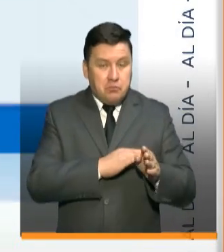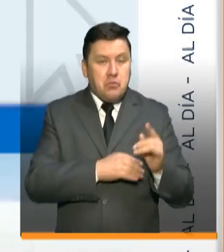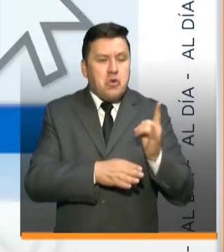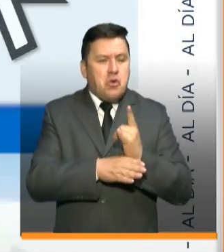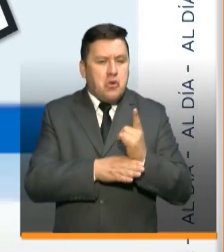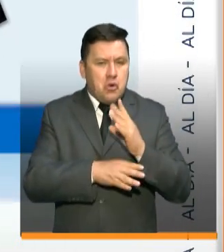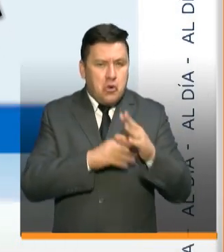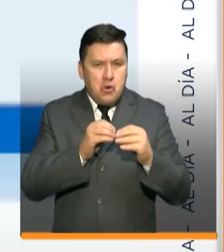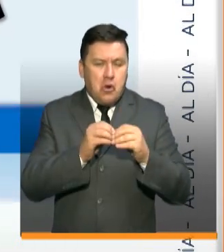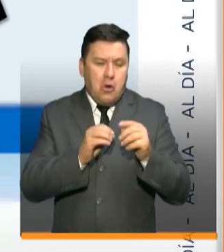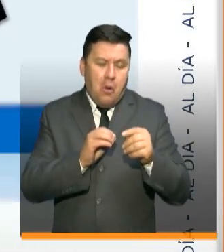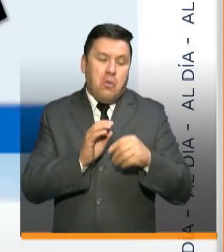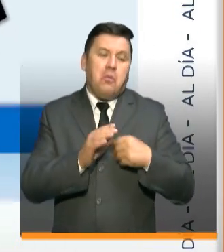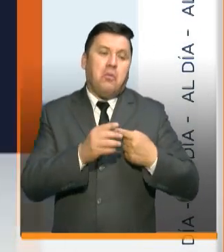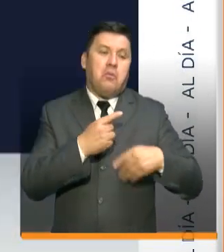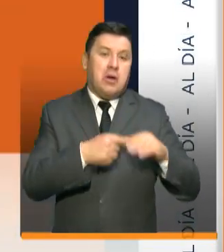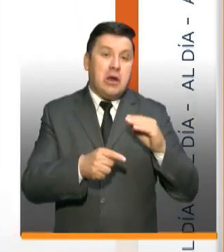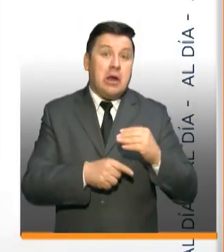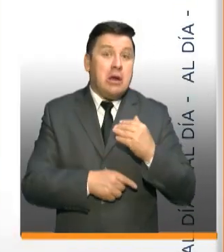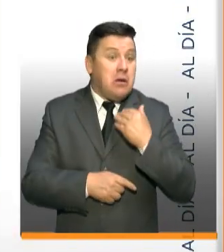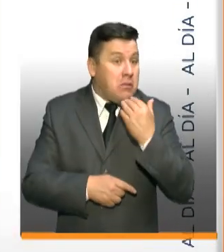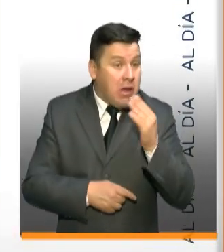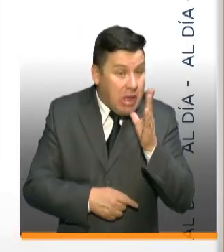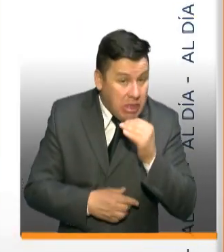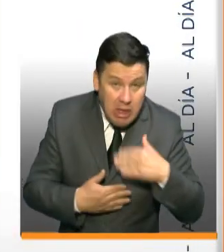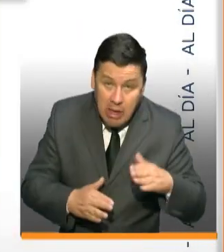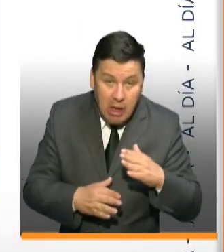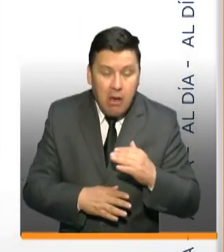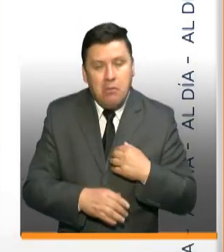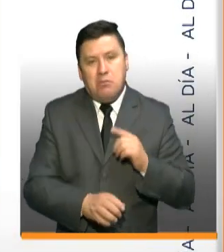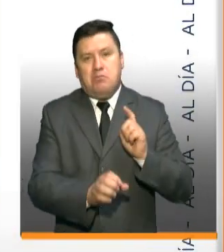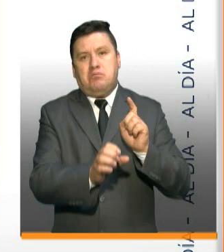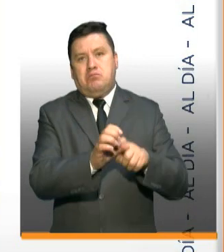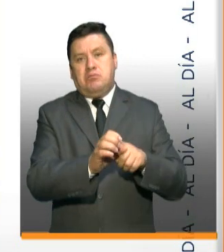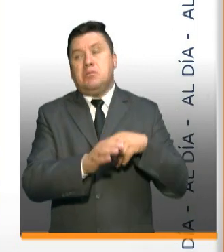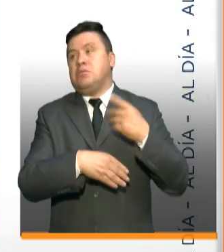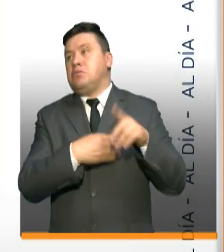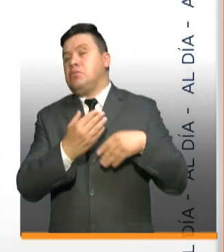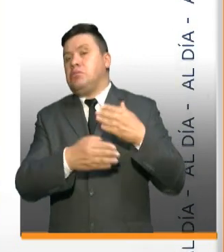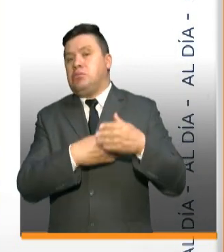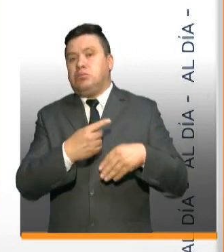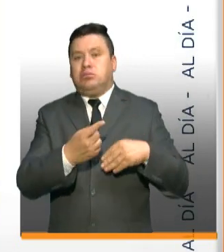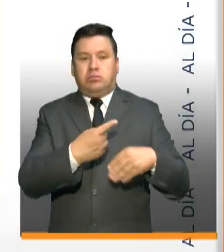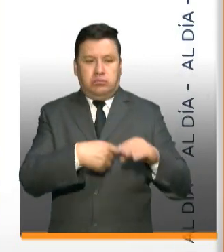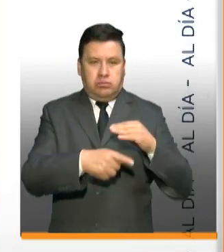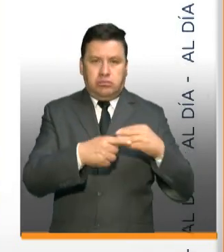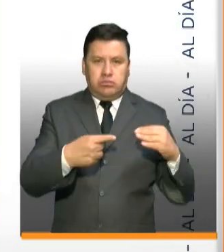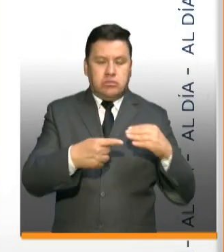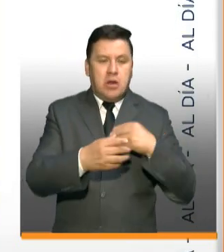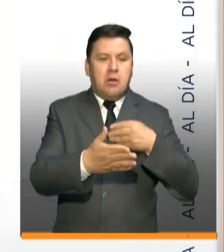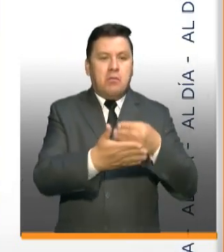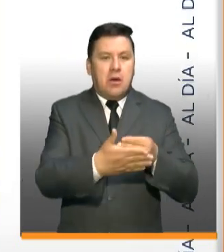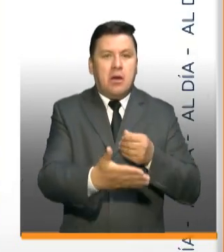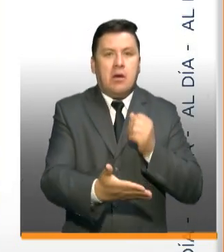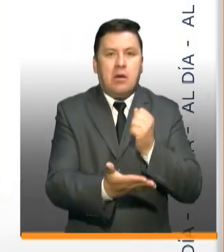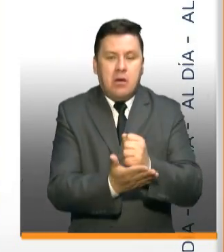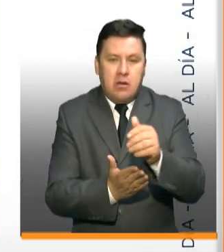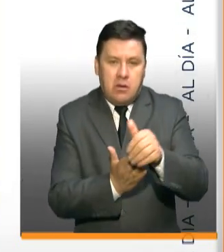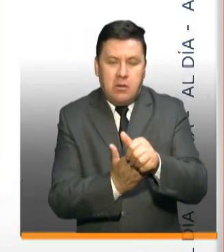usuario y contraseña. En caso de no tenerlos, puede registrarse y después ingresar al portal de erradicación.